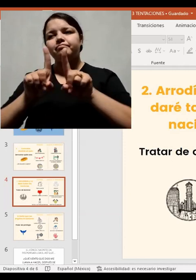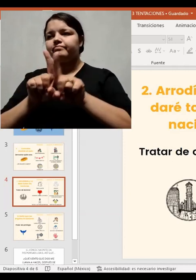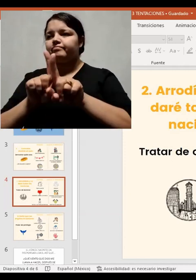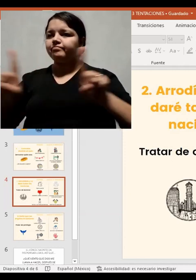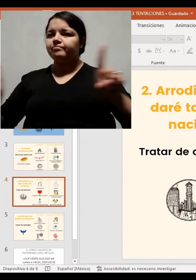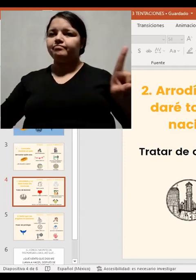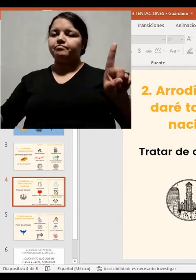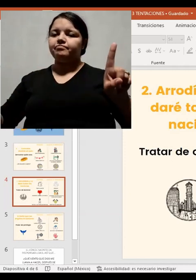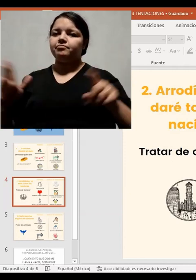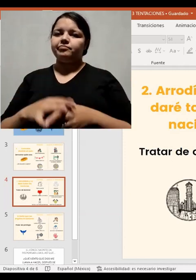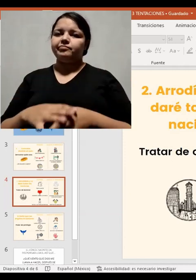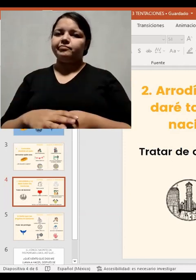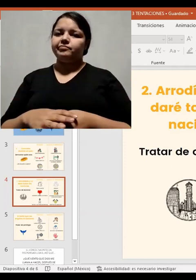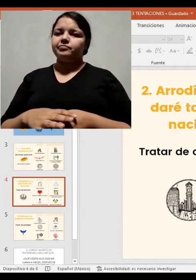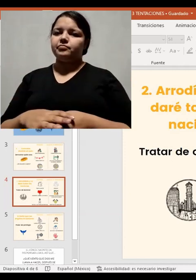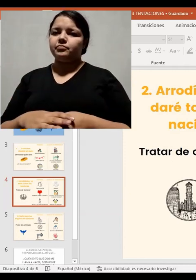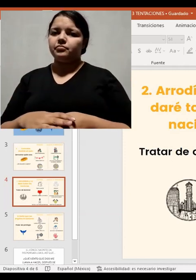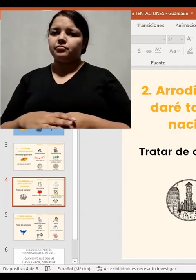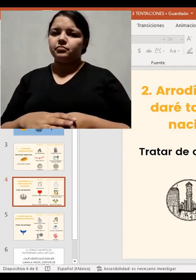derecho.